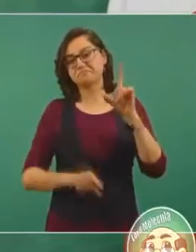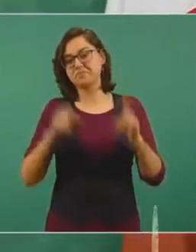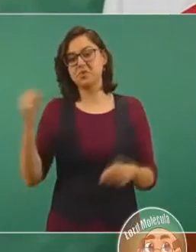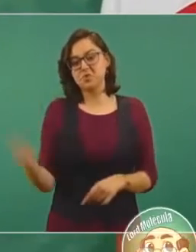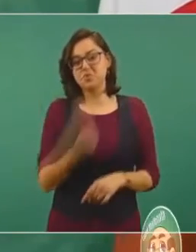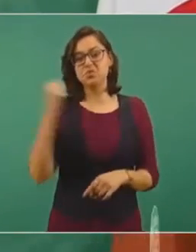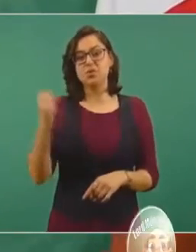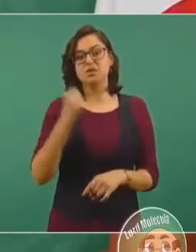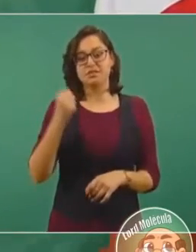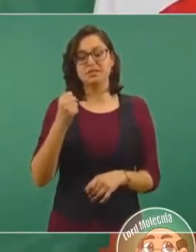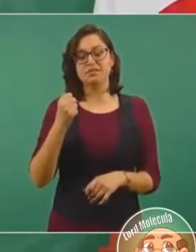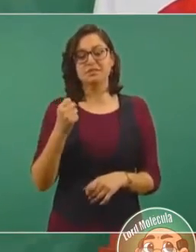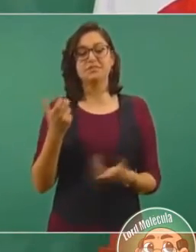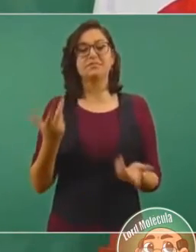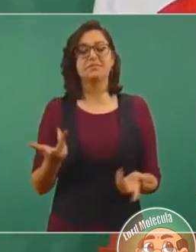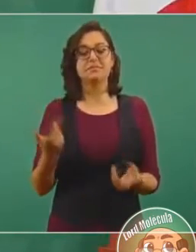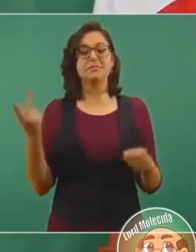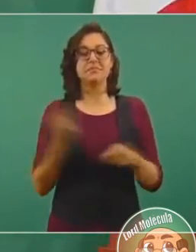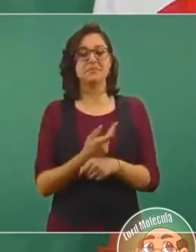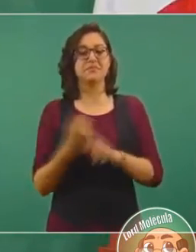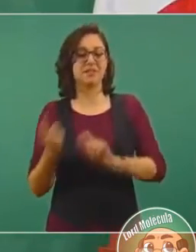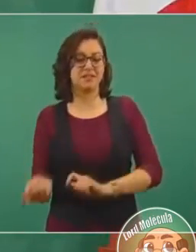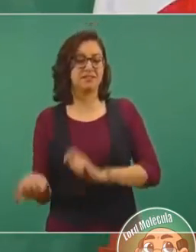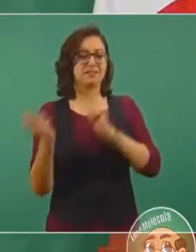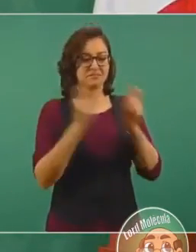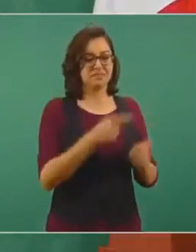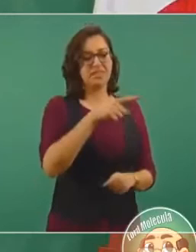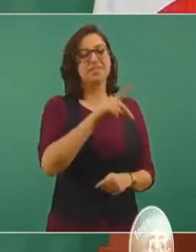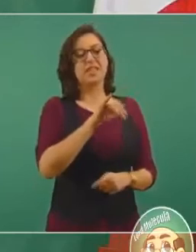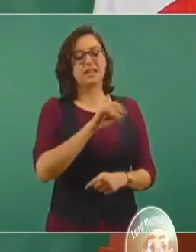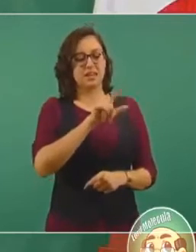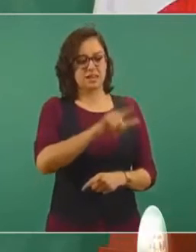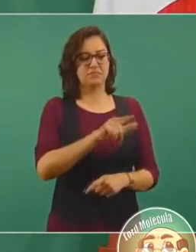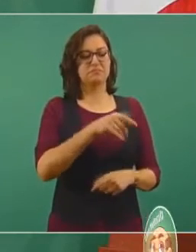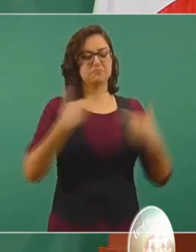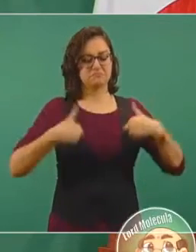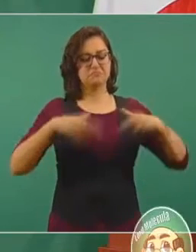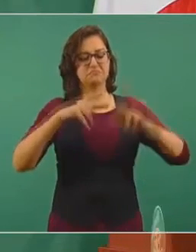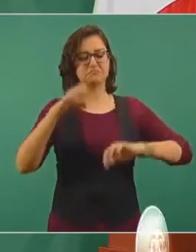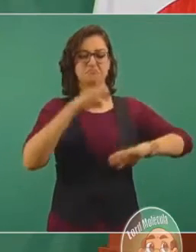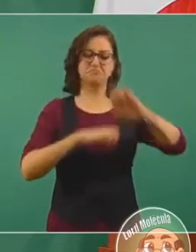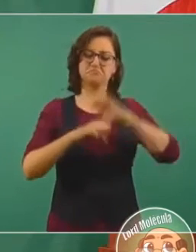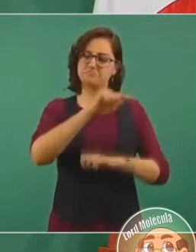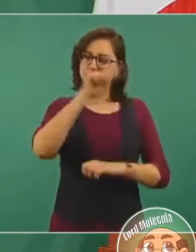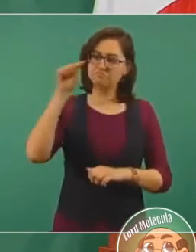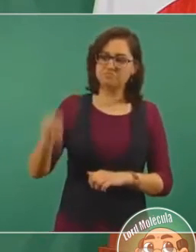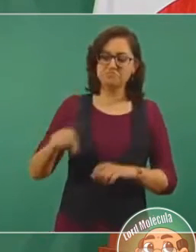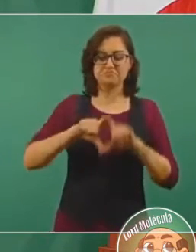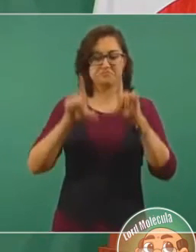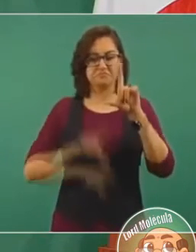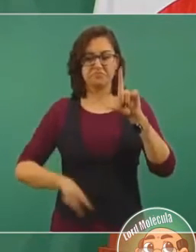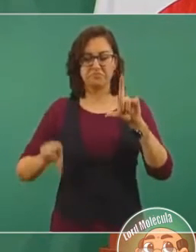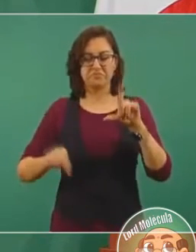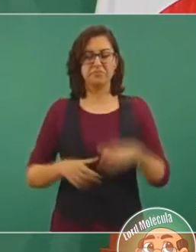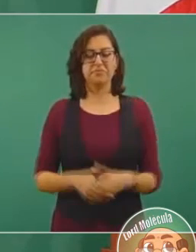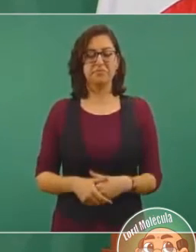de que nombra a Daniel embajador de Estados Unidos en